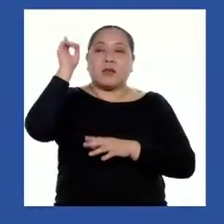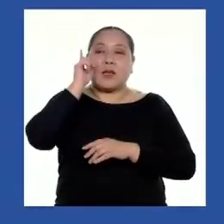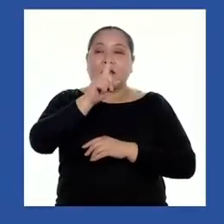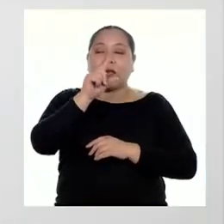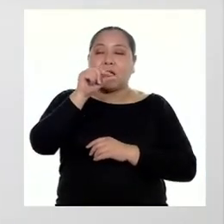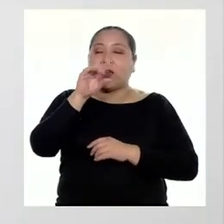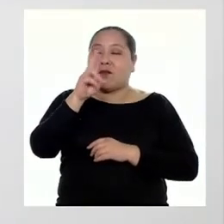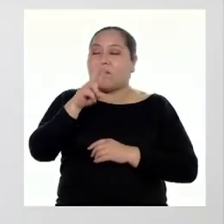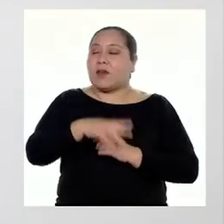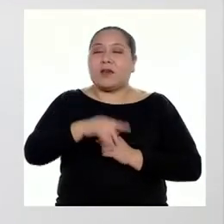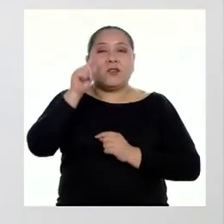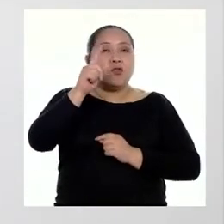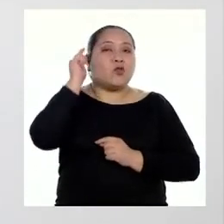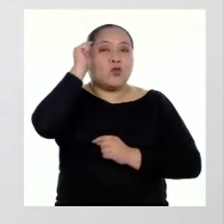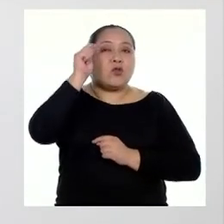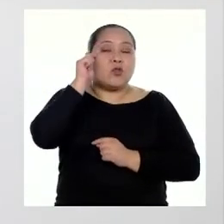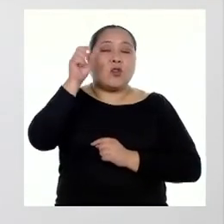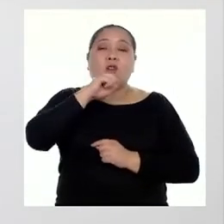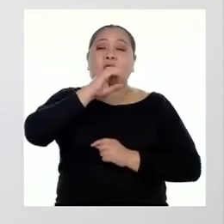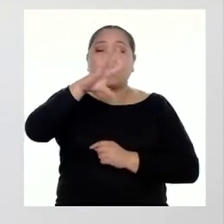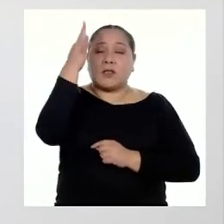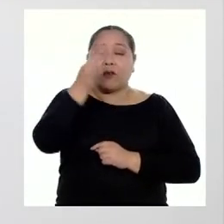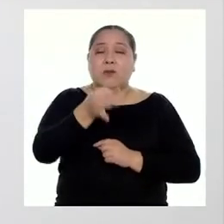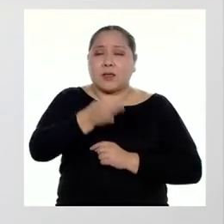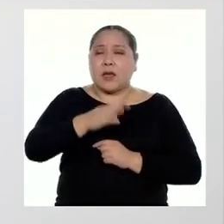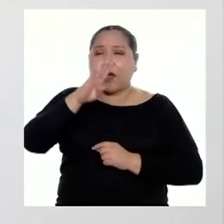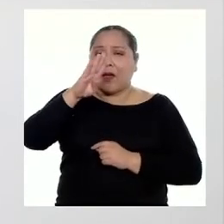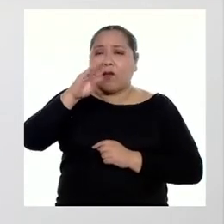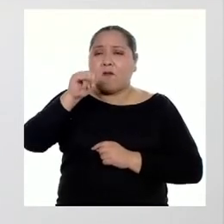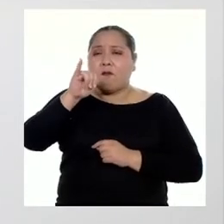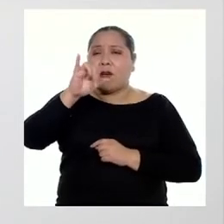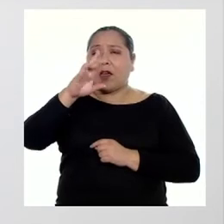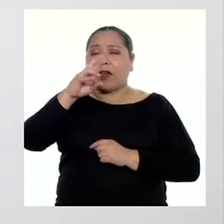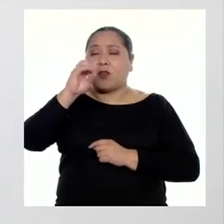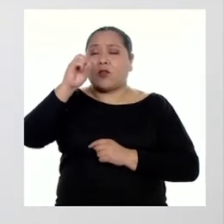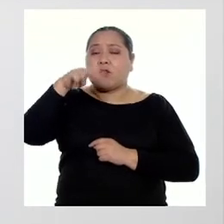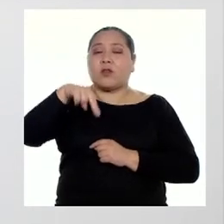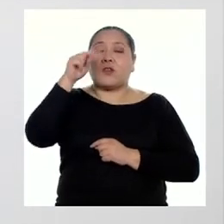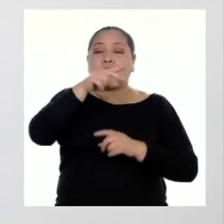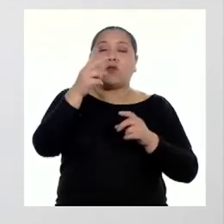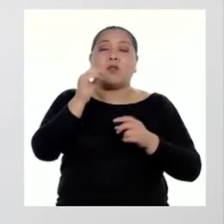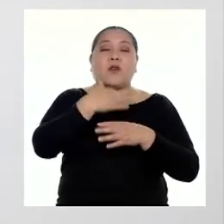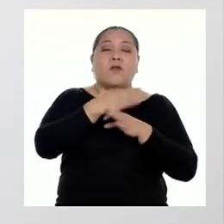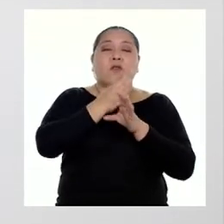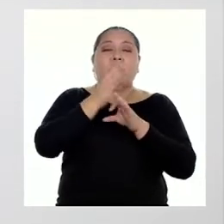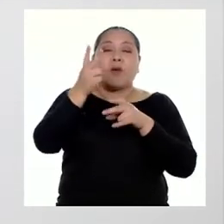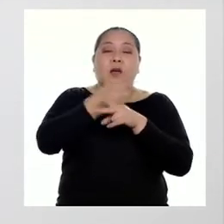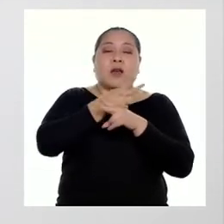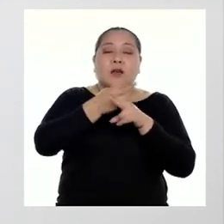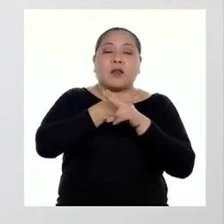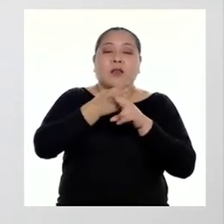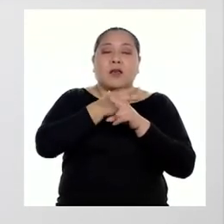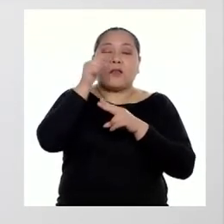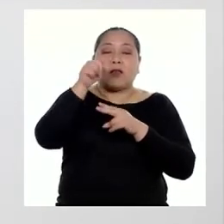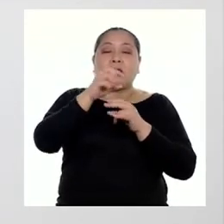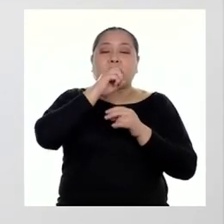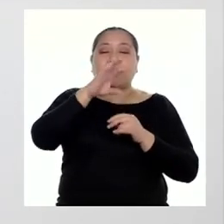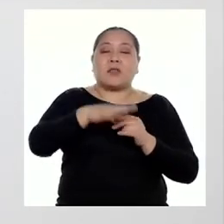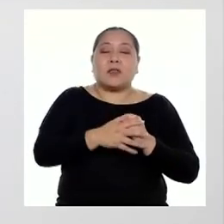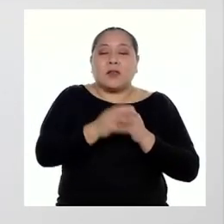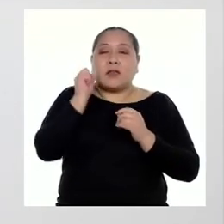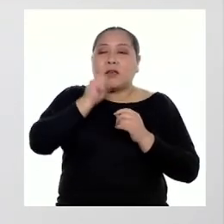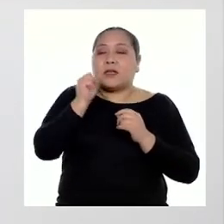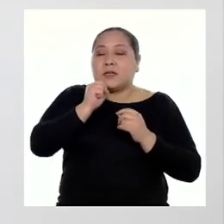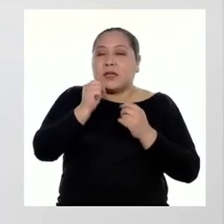Tu tío está diciendo la verdad, Byron. Es una manera abreviada de calcular el precio final